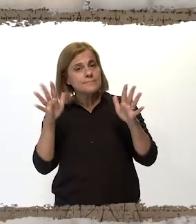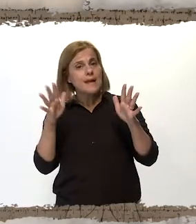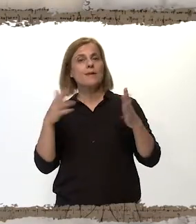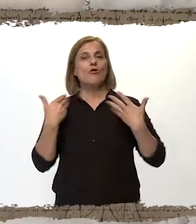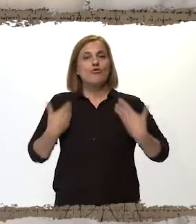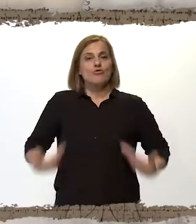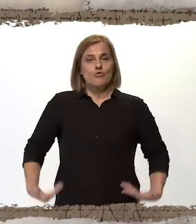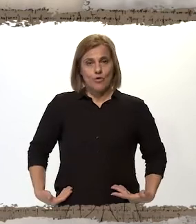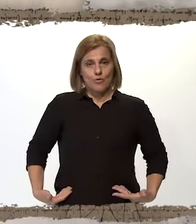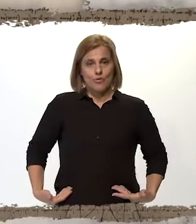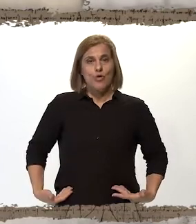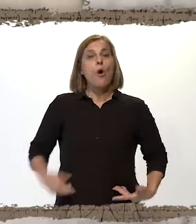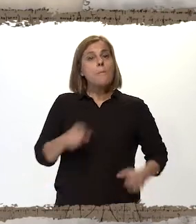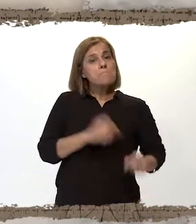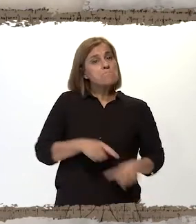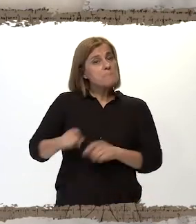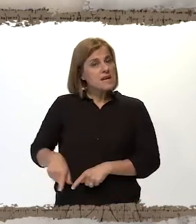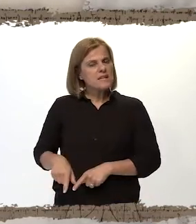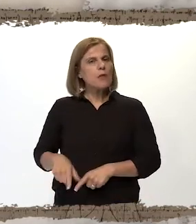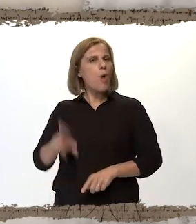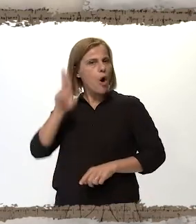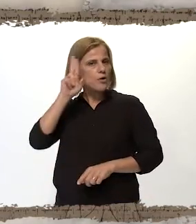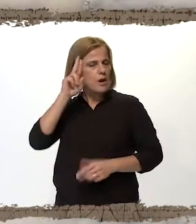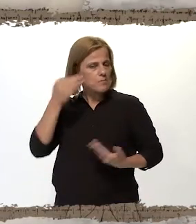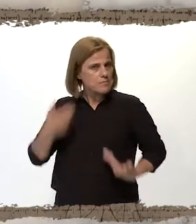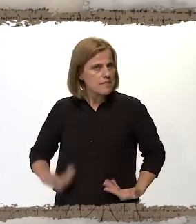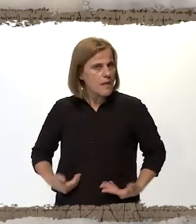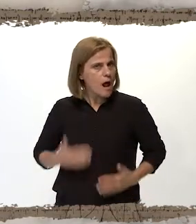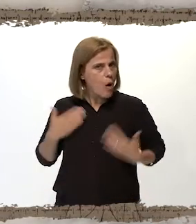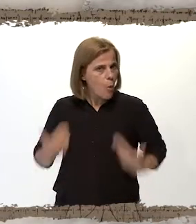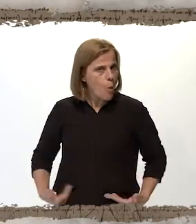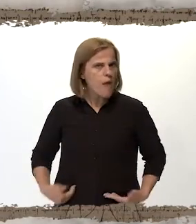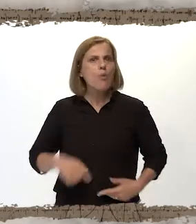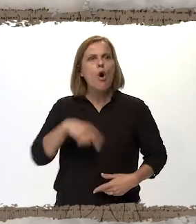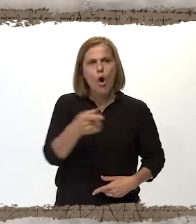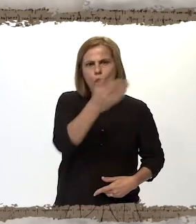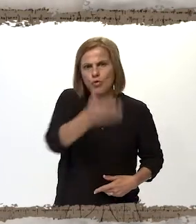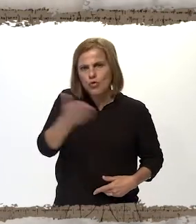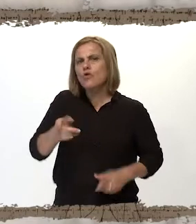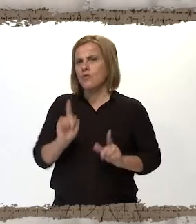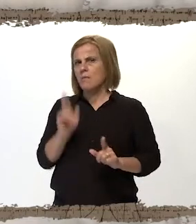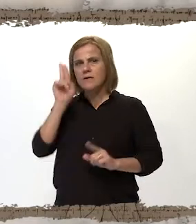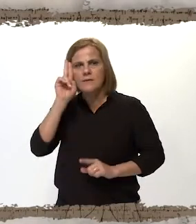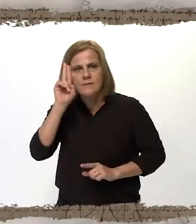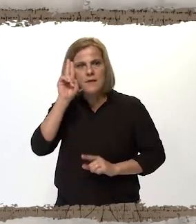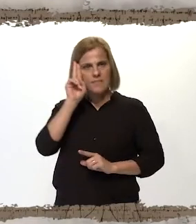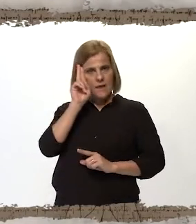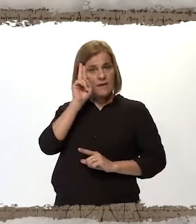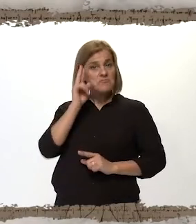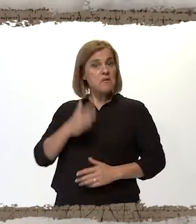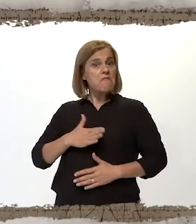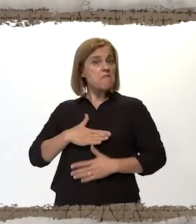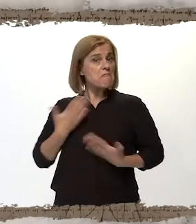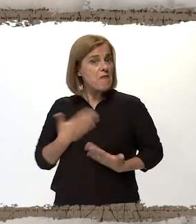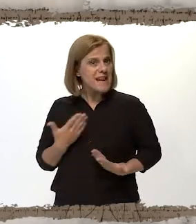este es el tronco y estas son las piernas. Hay que respetar el cuerpo humano de otros y los que somos felices